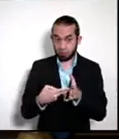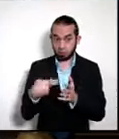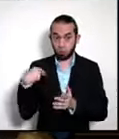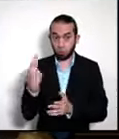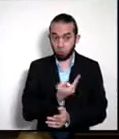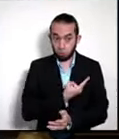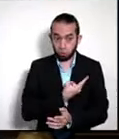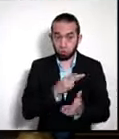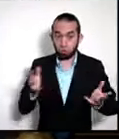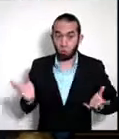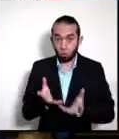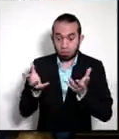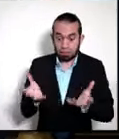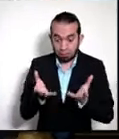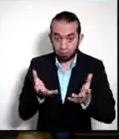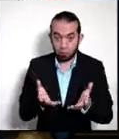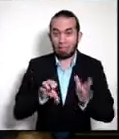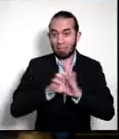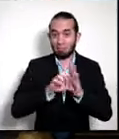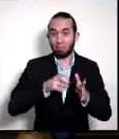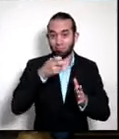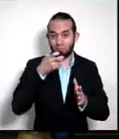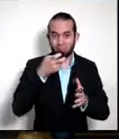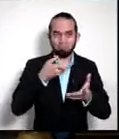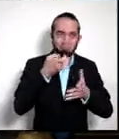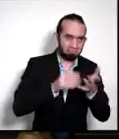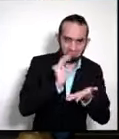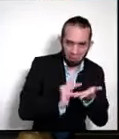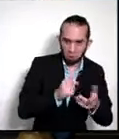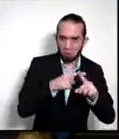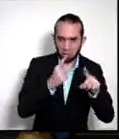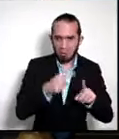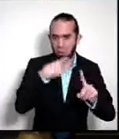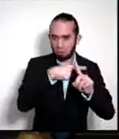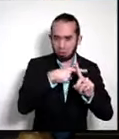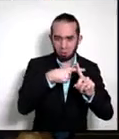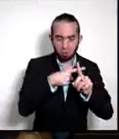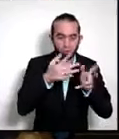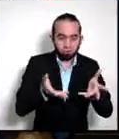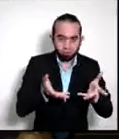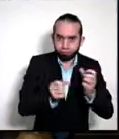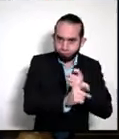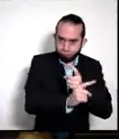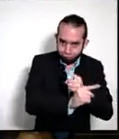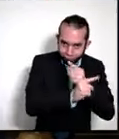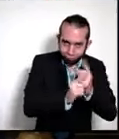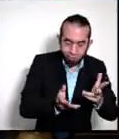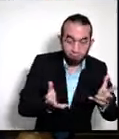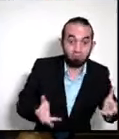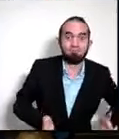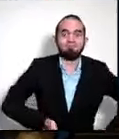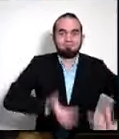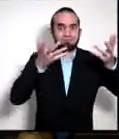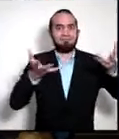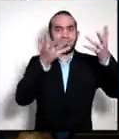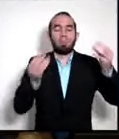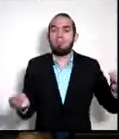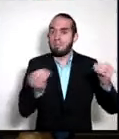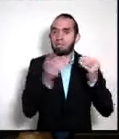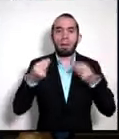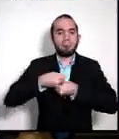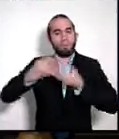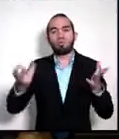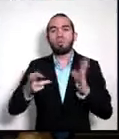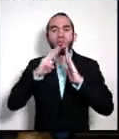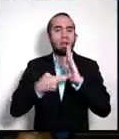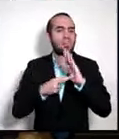los incentivos que ya ofrecemos más bien estamos yendo más allá hemos hecho una publicación recientemente de una reglamentación